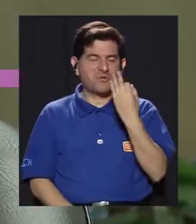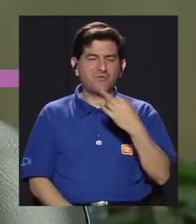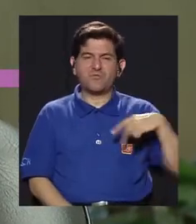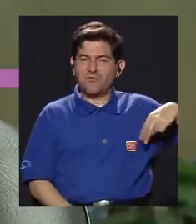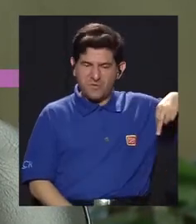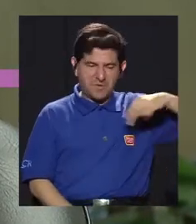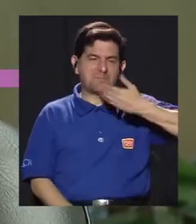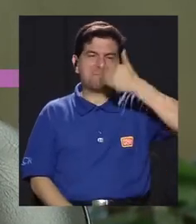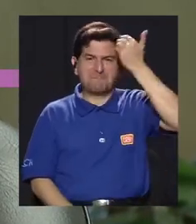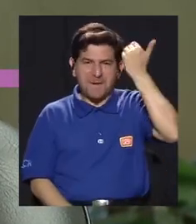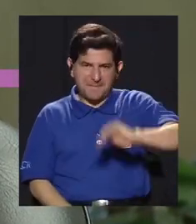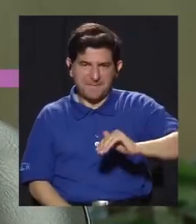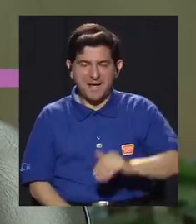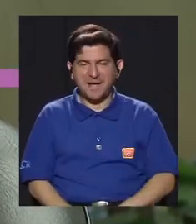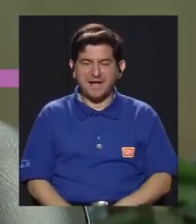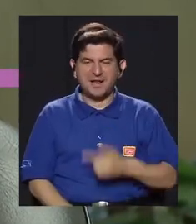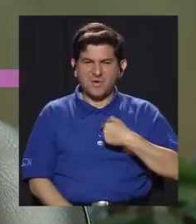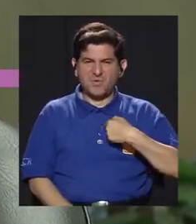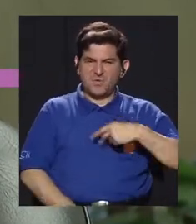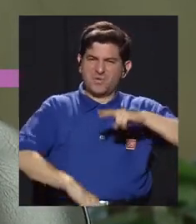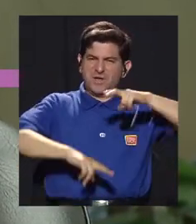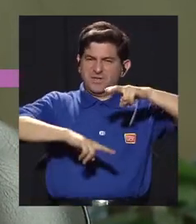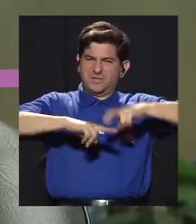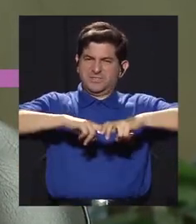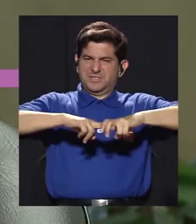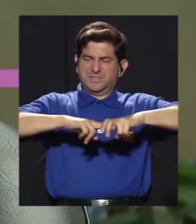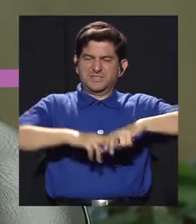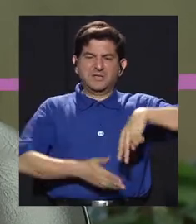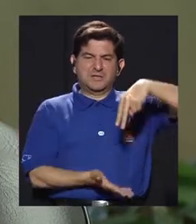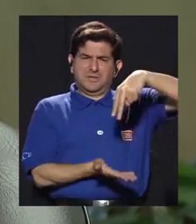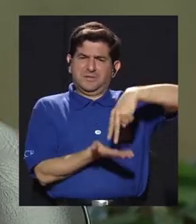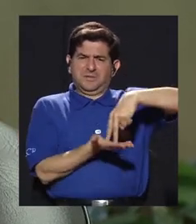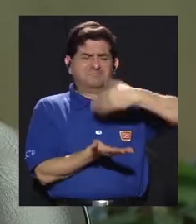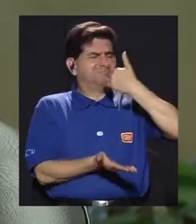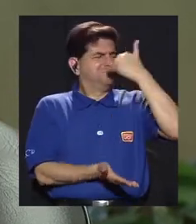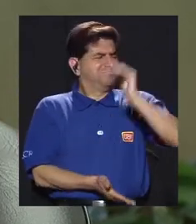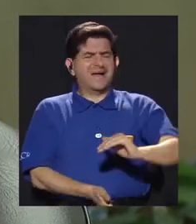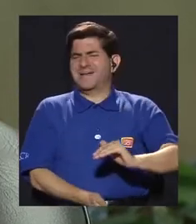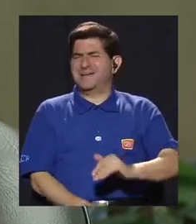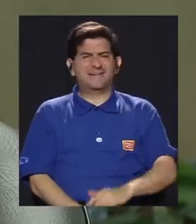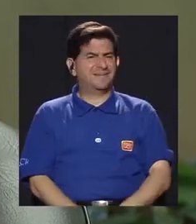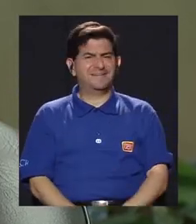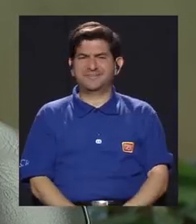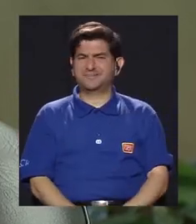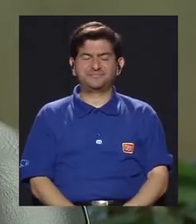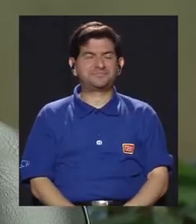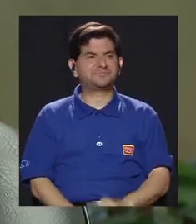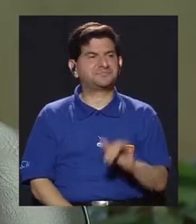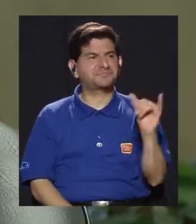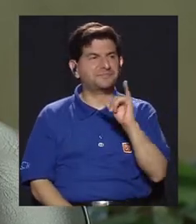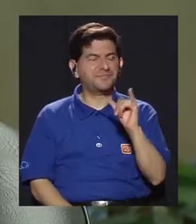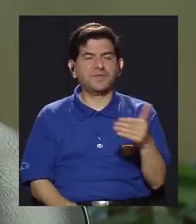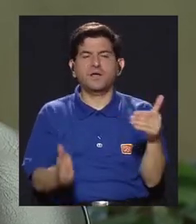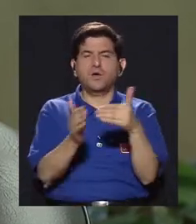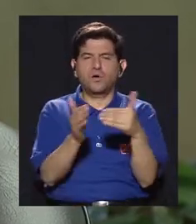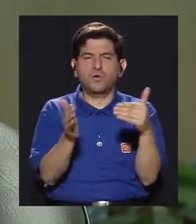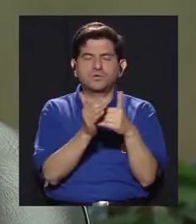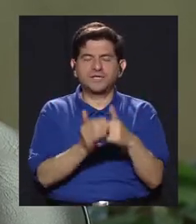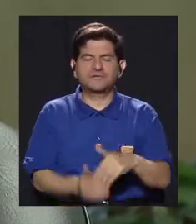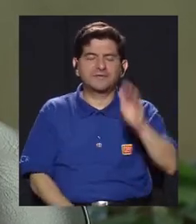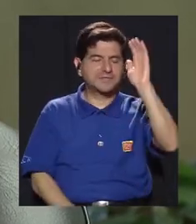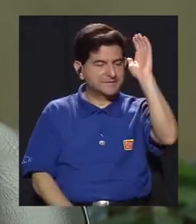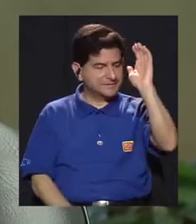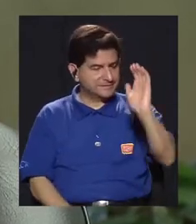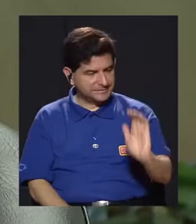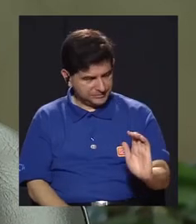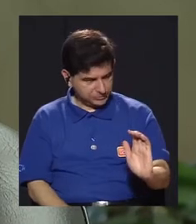maneras de caminar muy mal, maneras de sentarnos, de pararnos muy mal. Entonces, es como un retomar